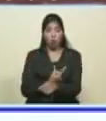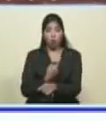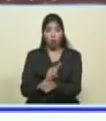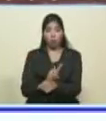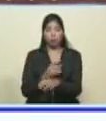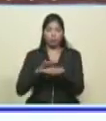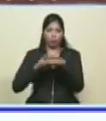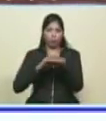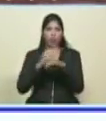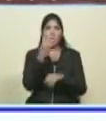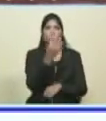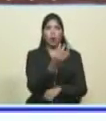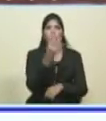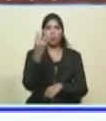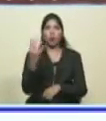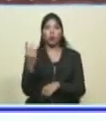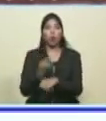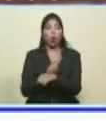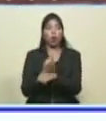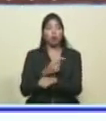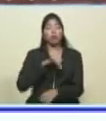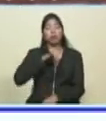perdón, 44 horas volando.